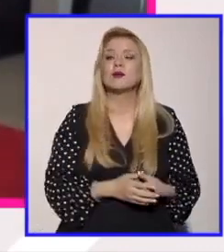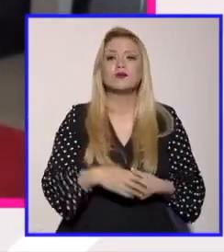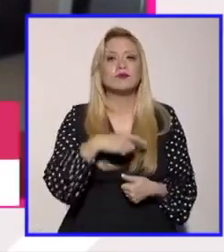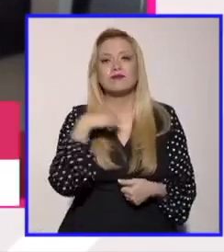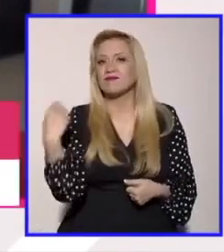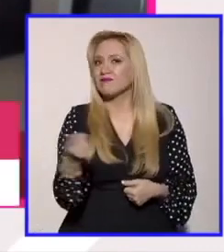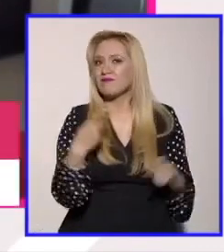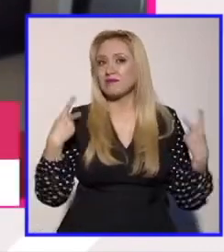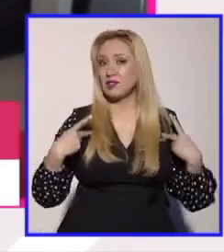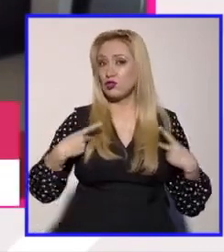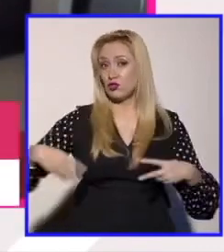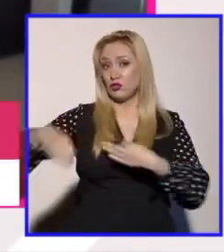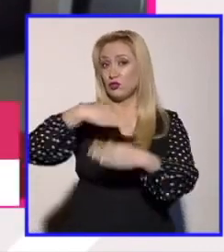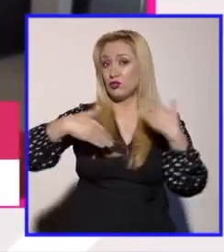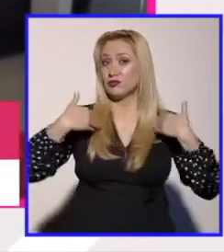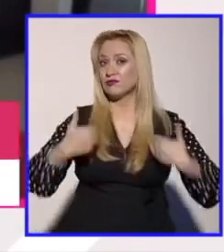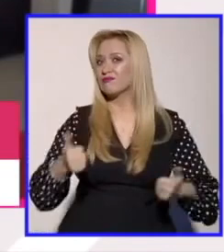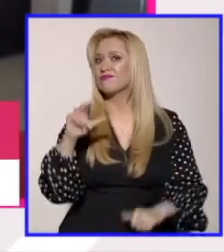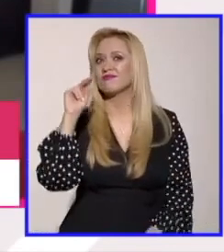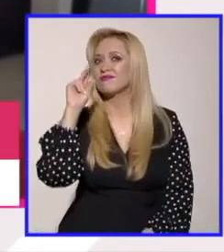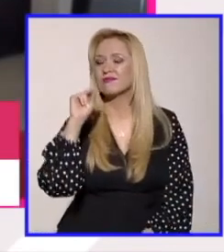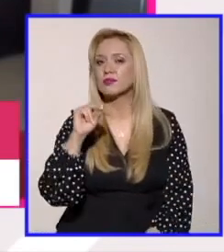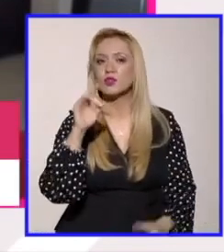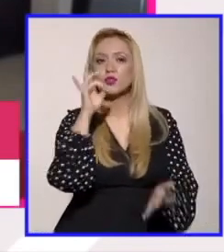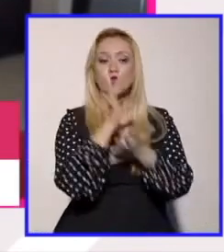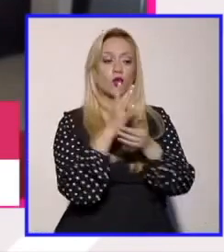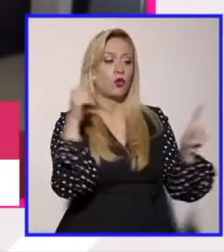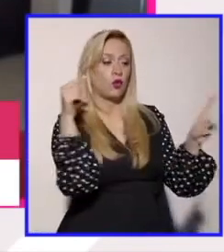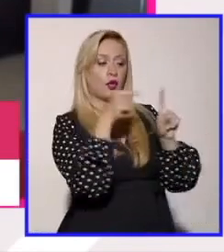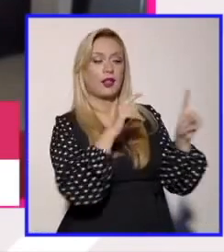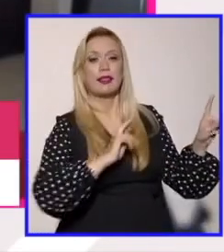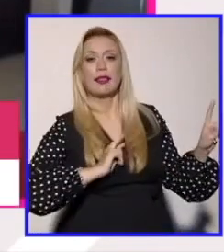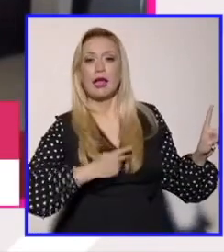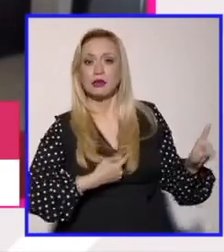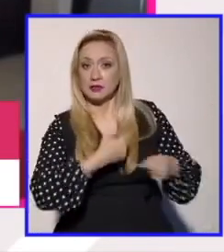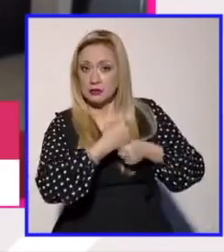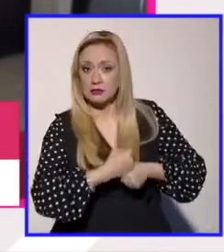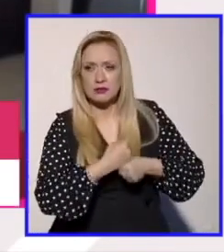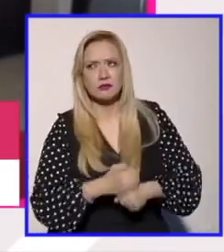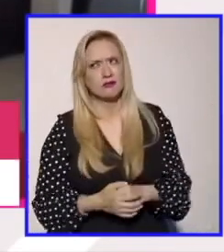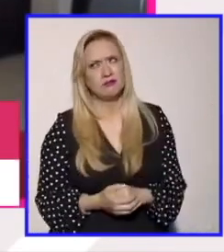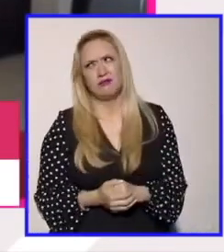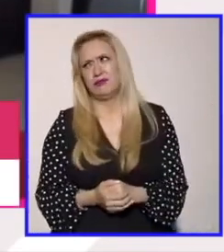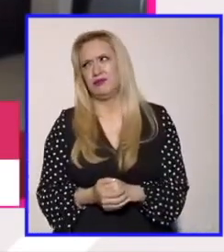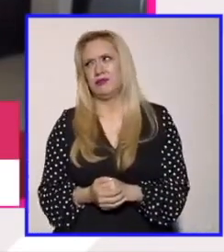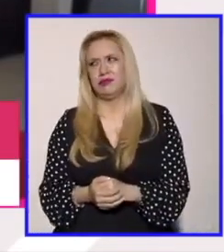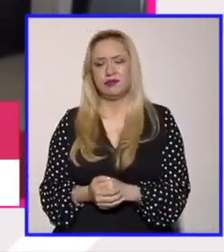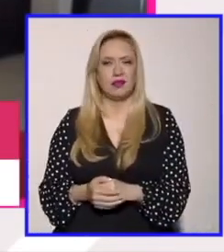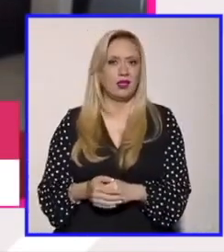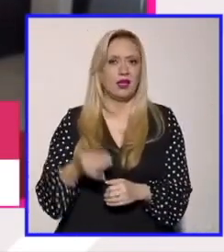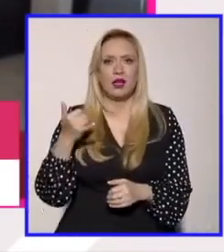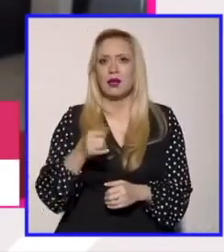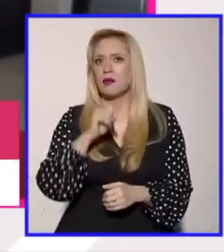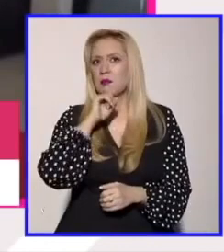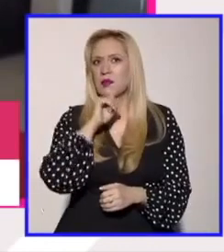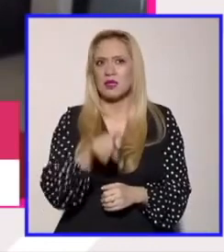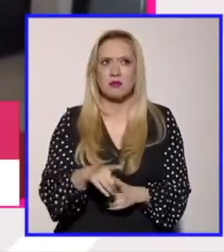entiende que esto no solo se trata de la gente trans. De hecho, de un modo muy dramático, quizás,